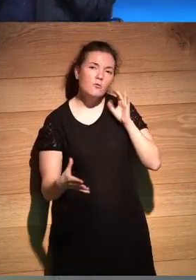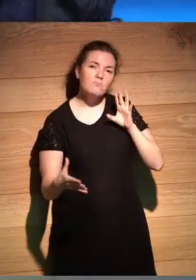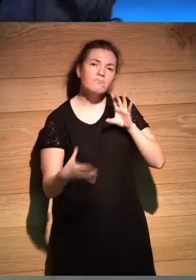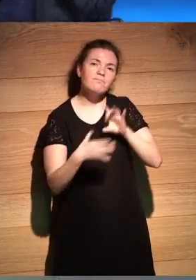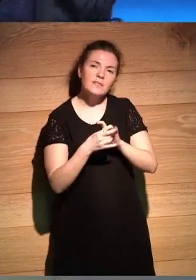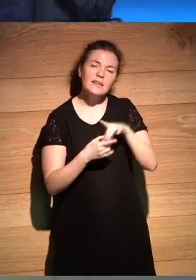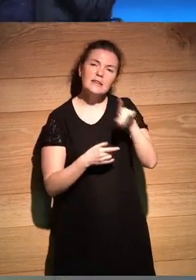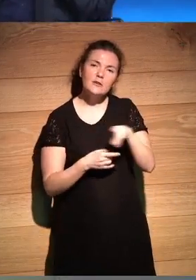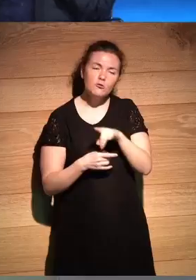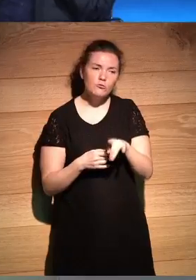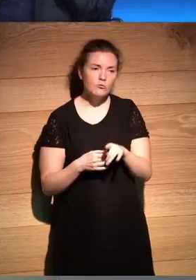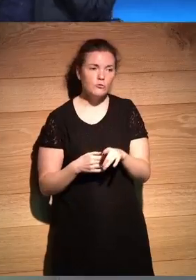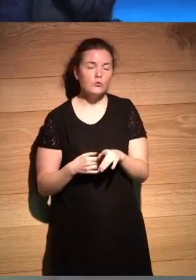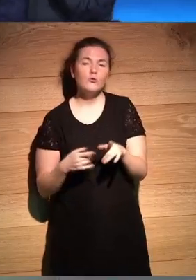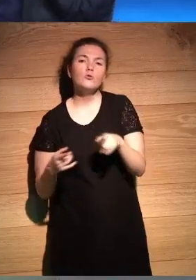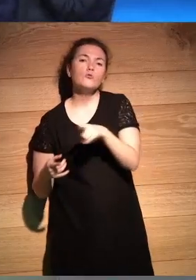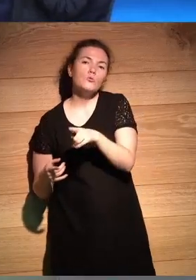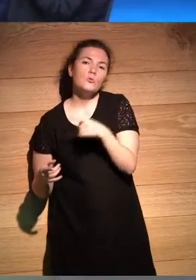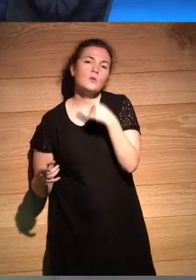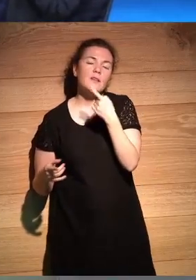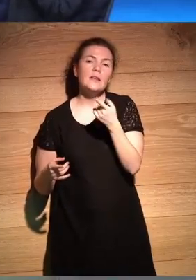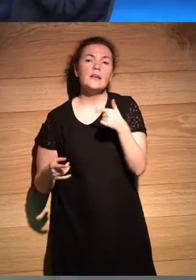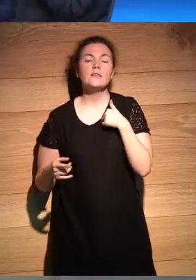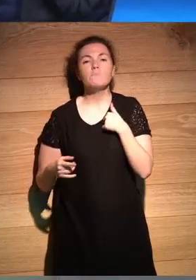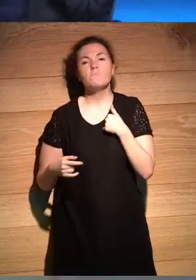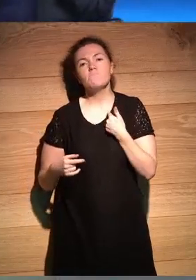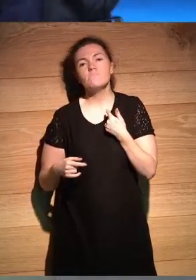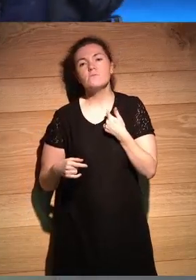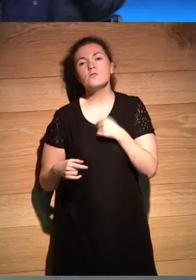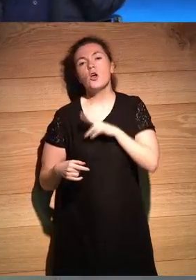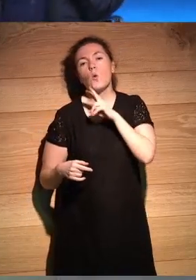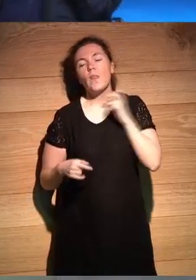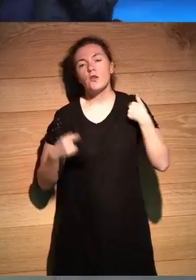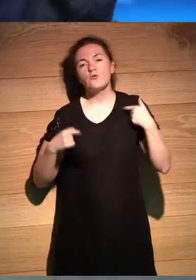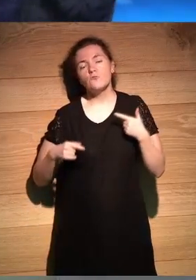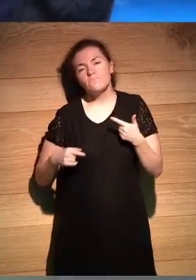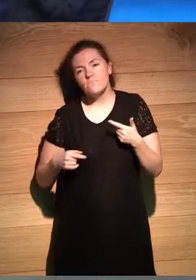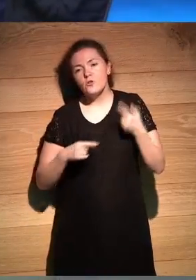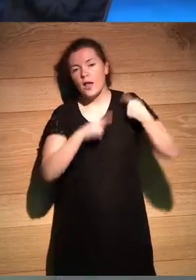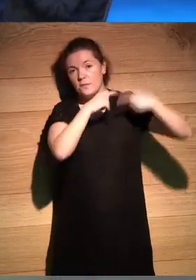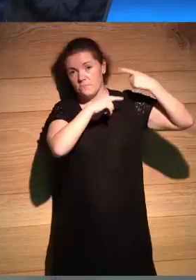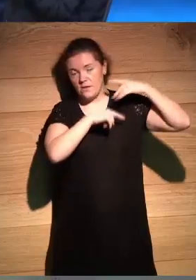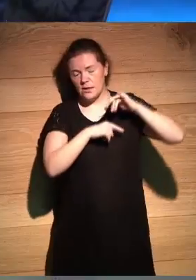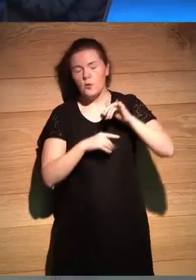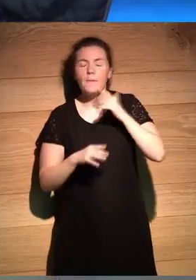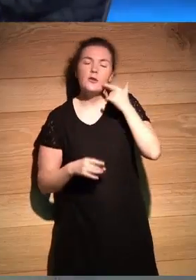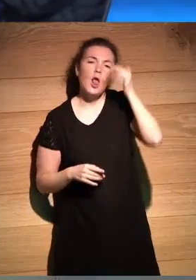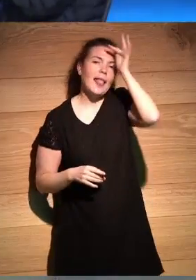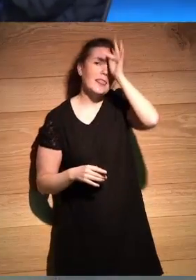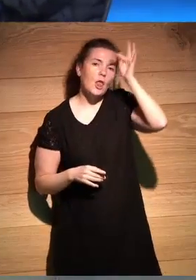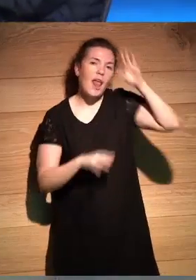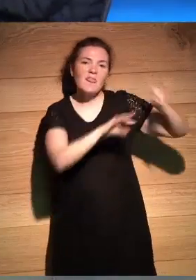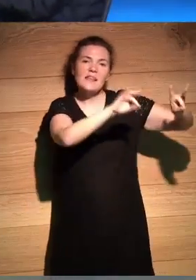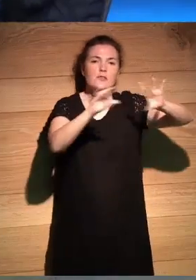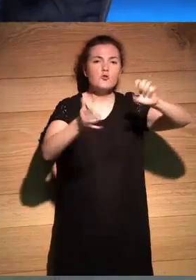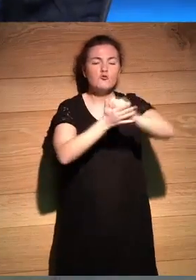tú apelabas a tu ascendencia judía no ya bueno yo creo que yo tengo la teoría de que todos los desiertos